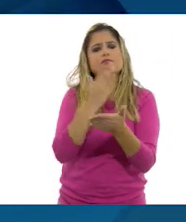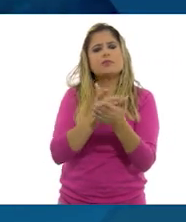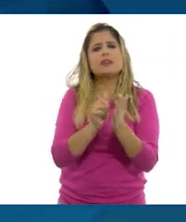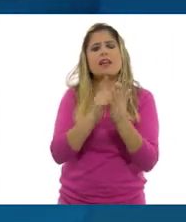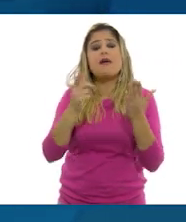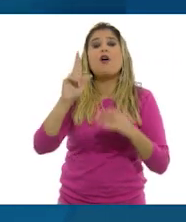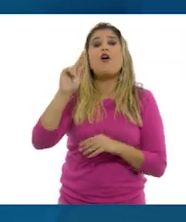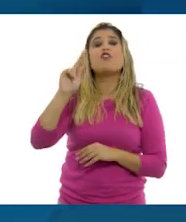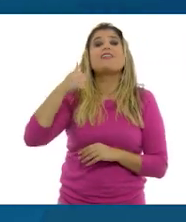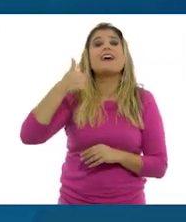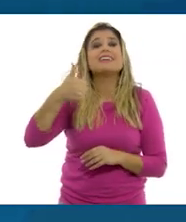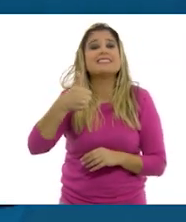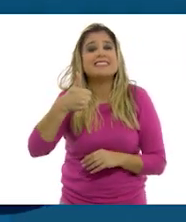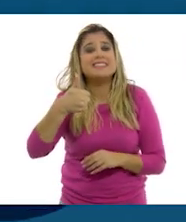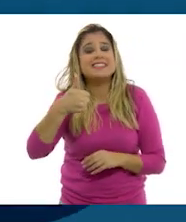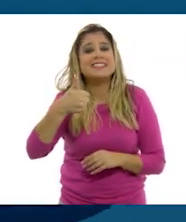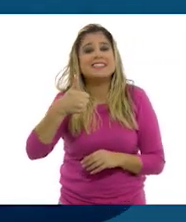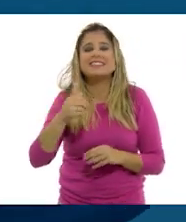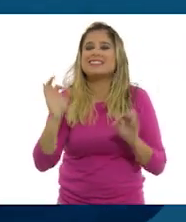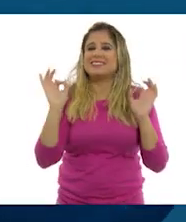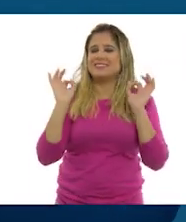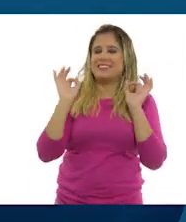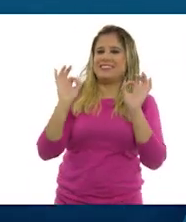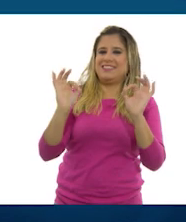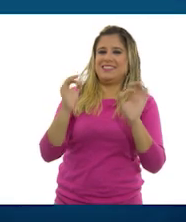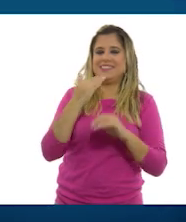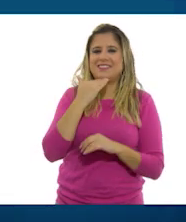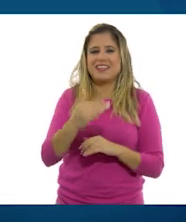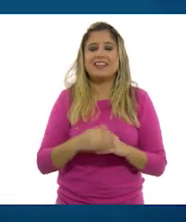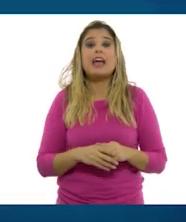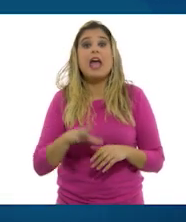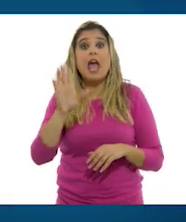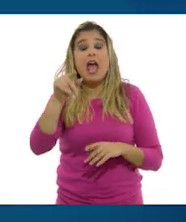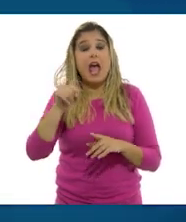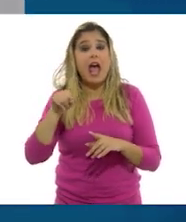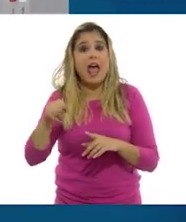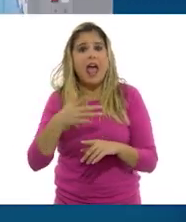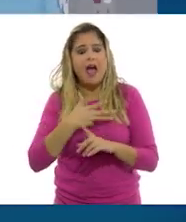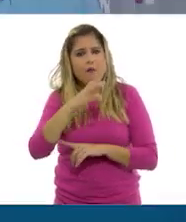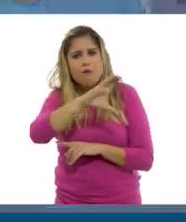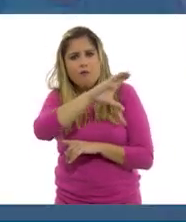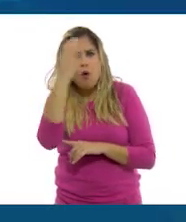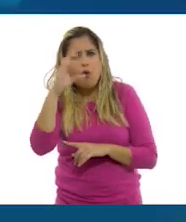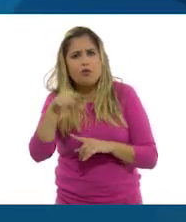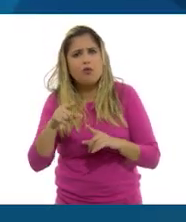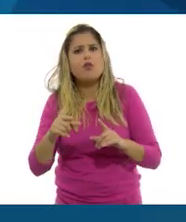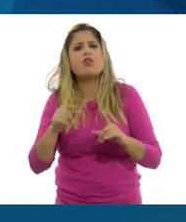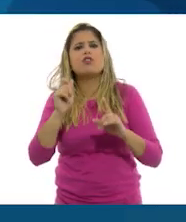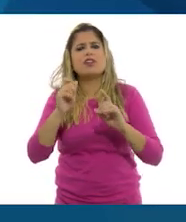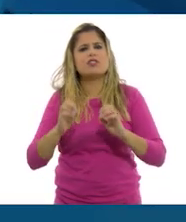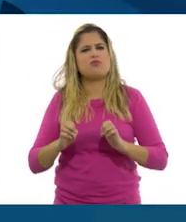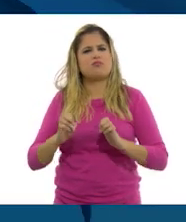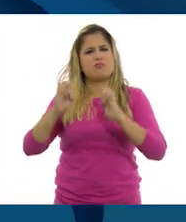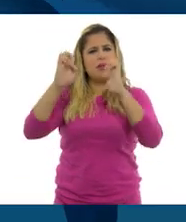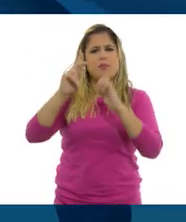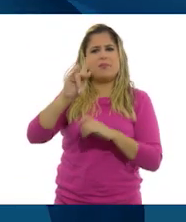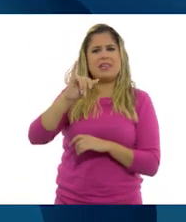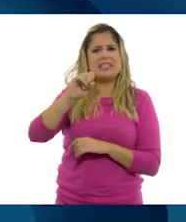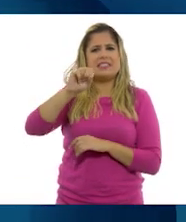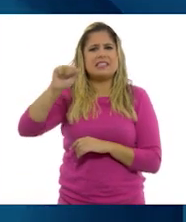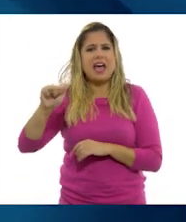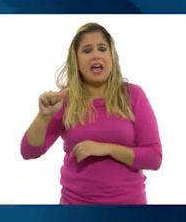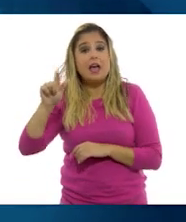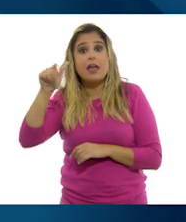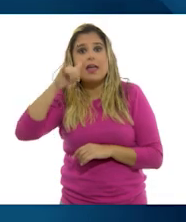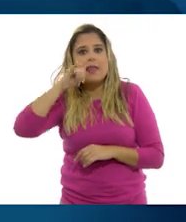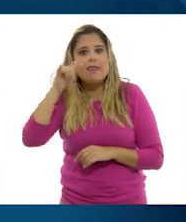¡86! ¡Perfecto! Sí. Ahí hay una fotografía de la Torre de Pisa en Italia.